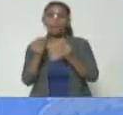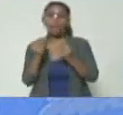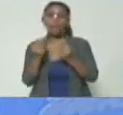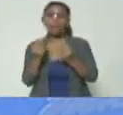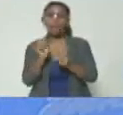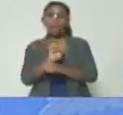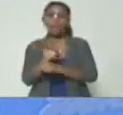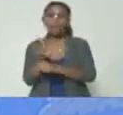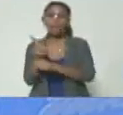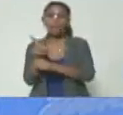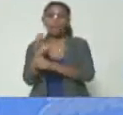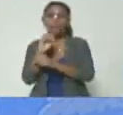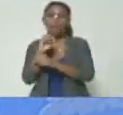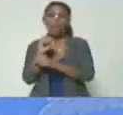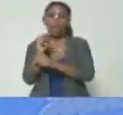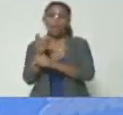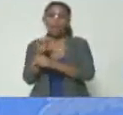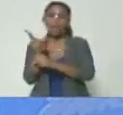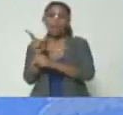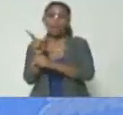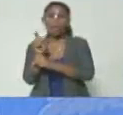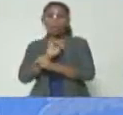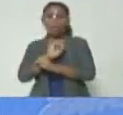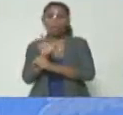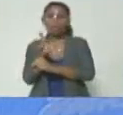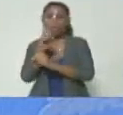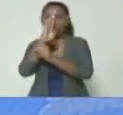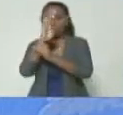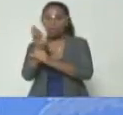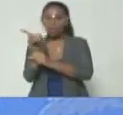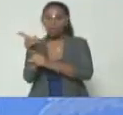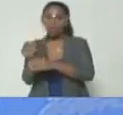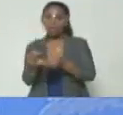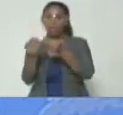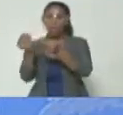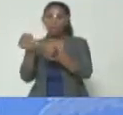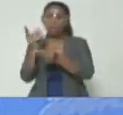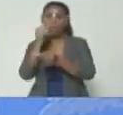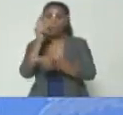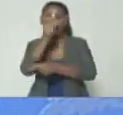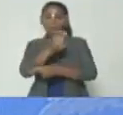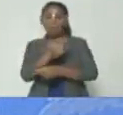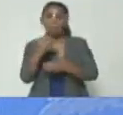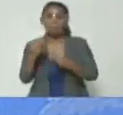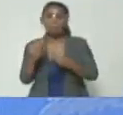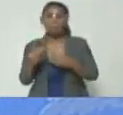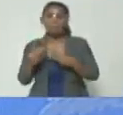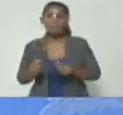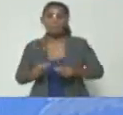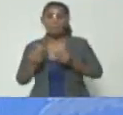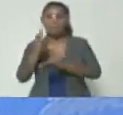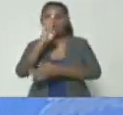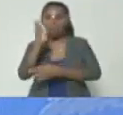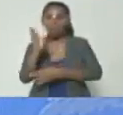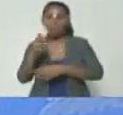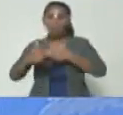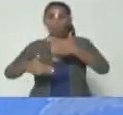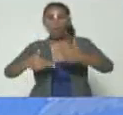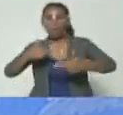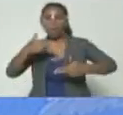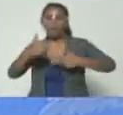transferencia de esas ONG y de esas ONG van y se la entregan a Gilbert Caro y a Somasa para que se la entreguen a los narco